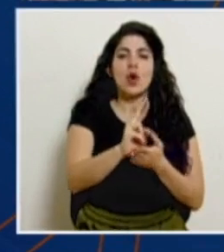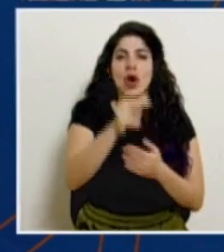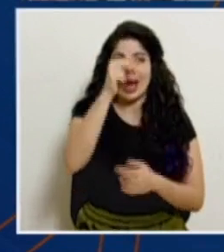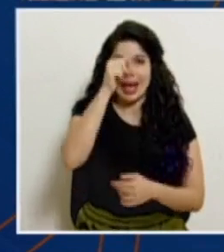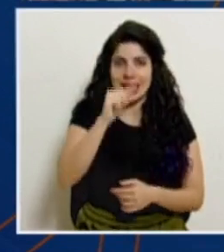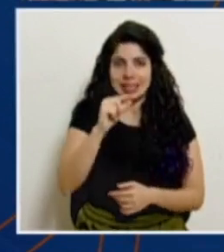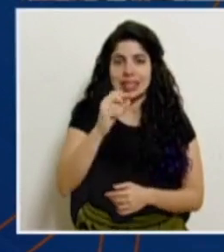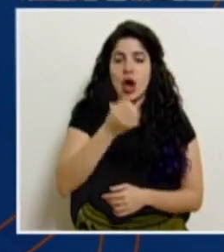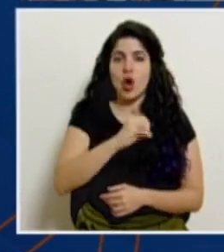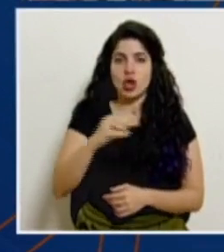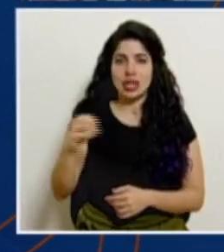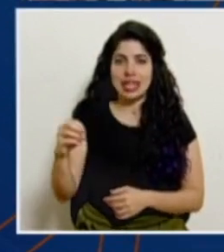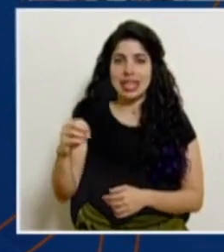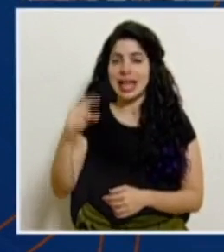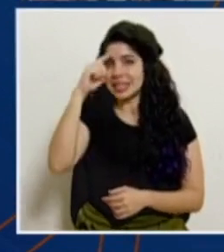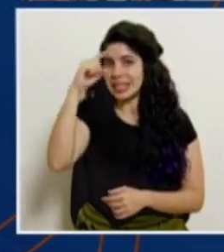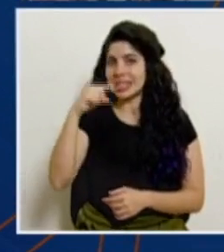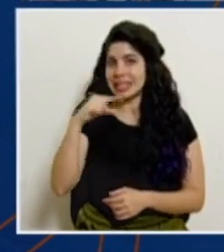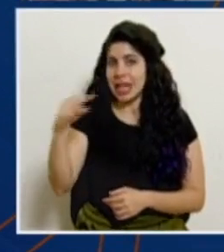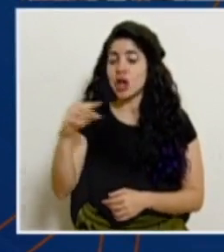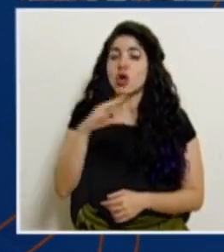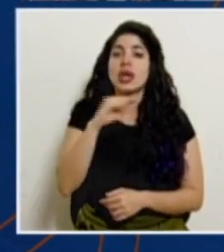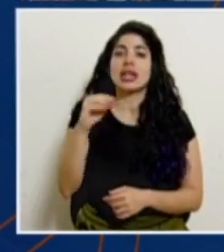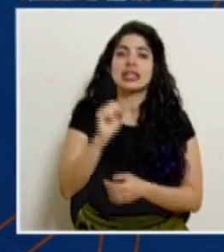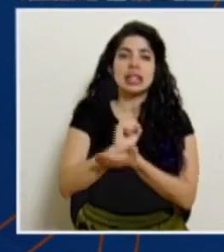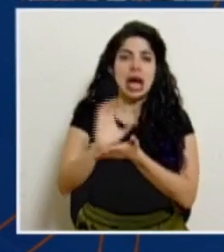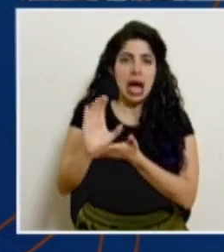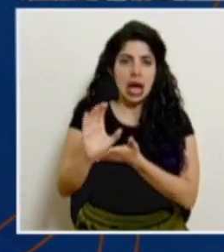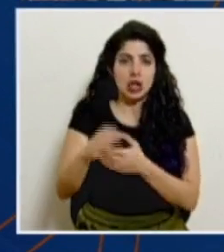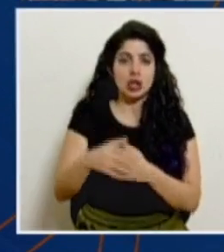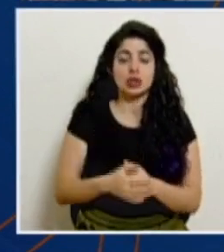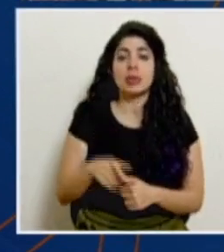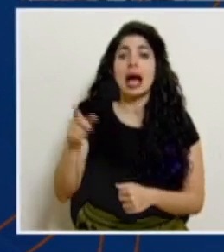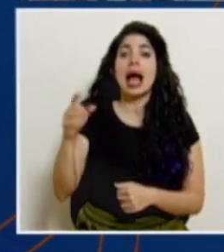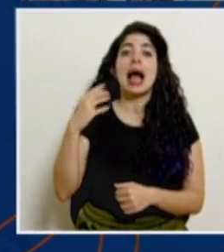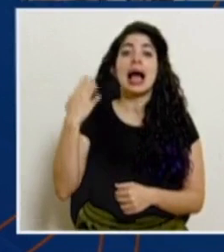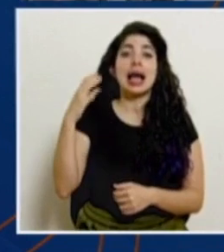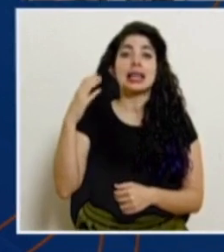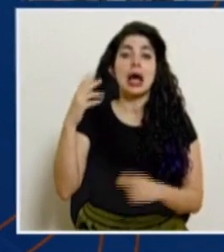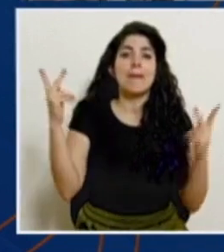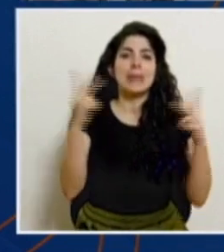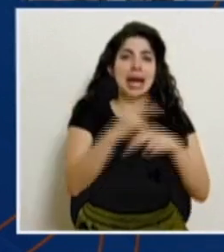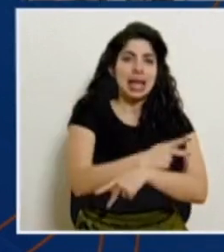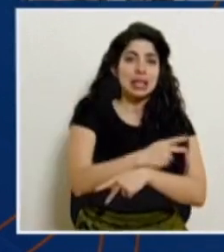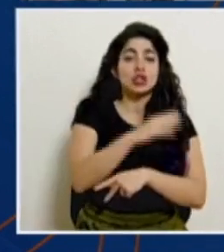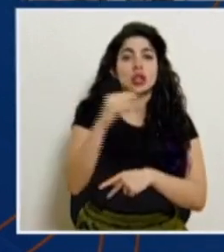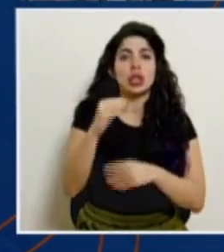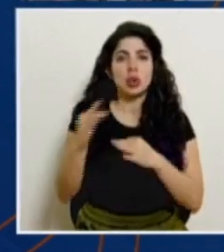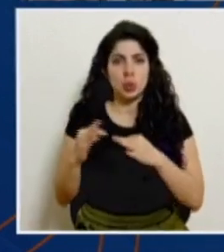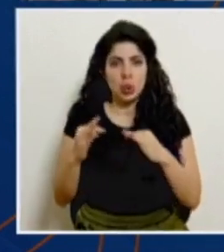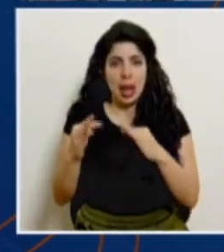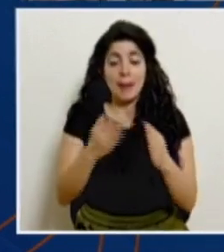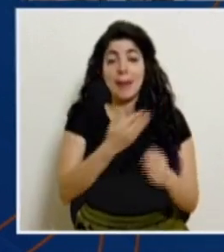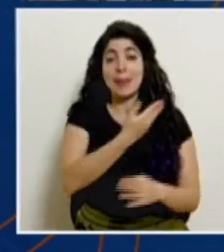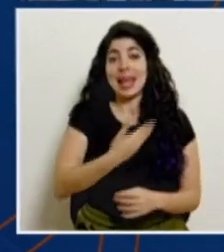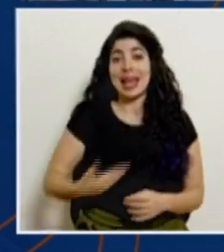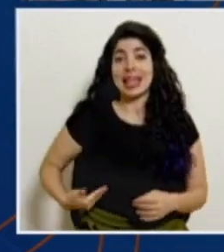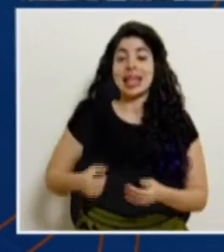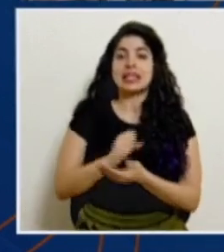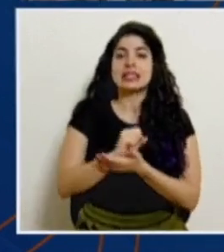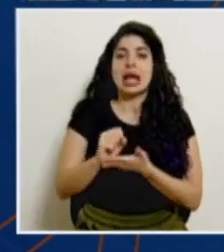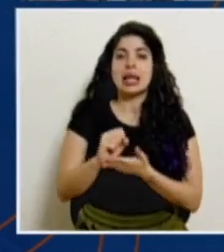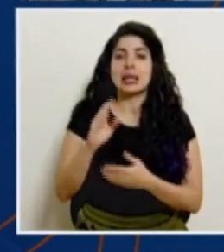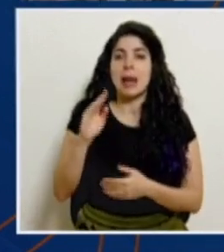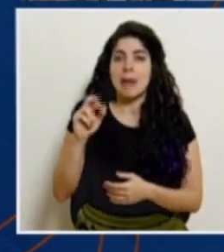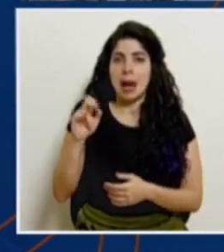Orotina, Zarcero y San Carlos. En Cartago, Paraíso y Turrialba. En Heredia, Santa Bárbara